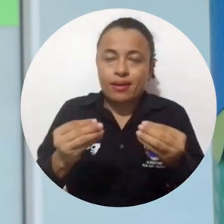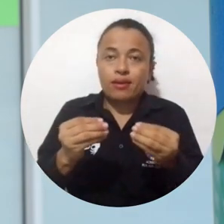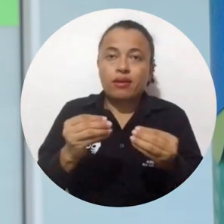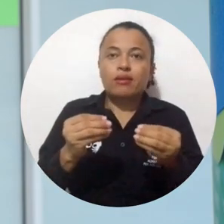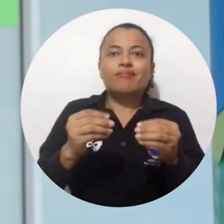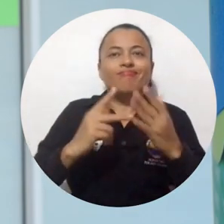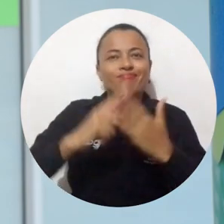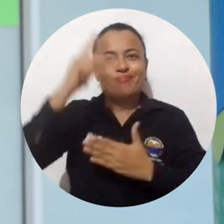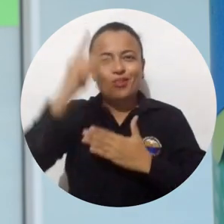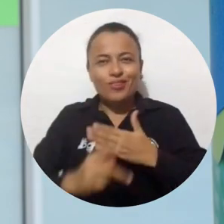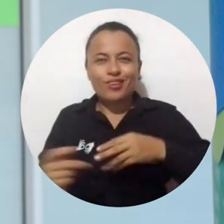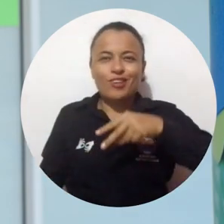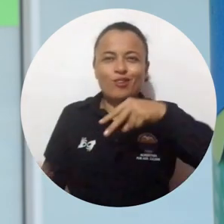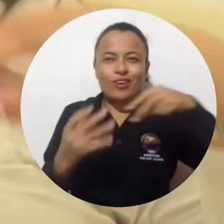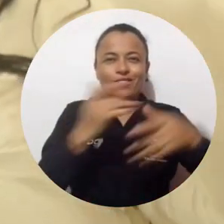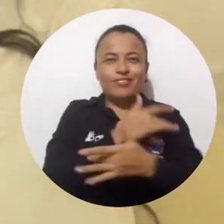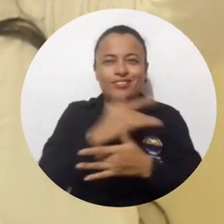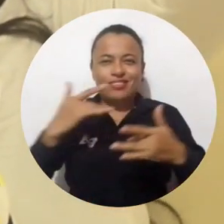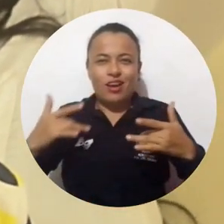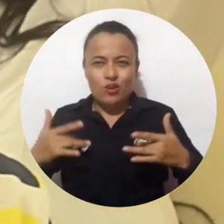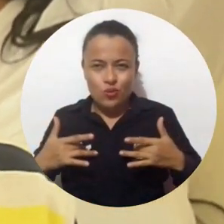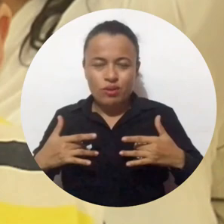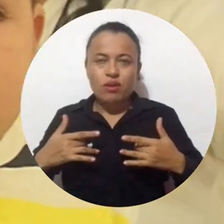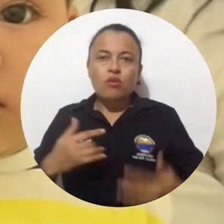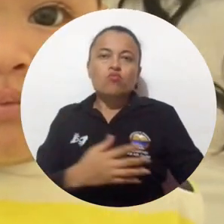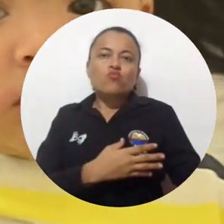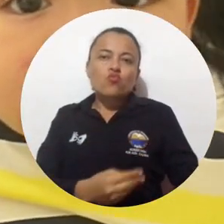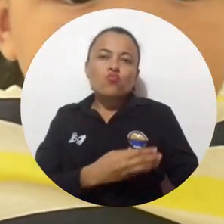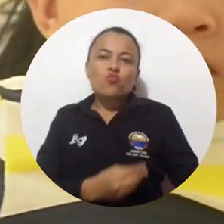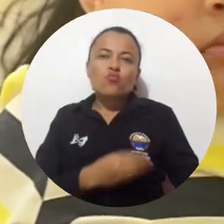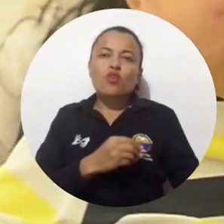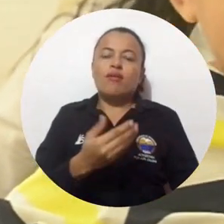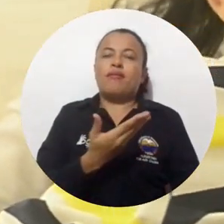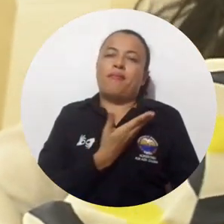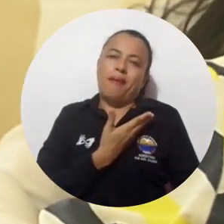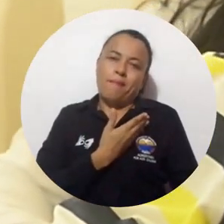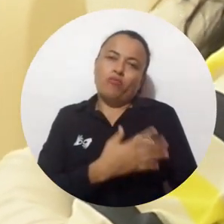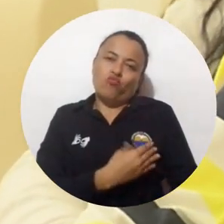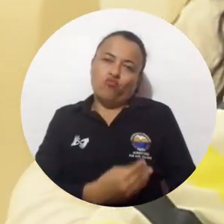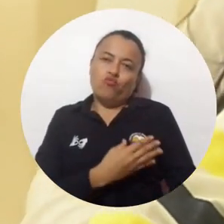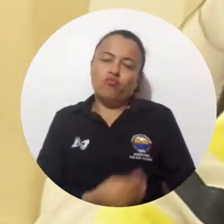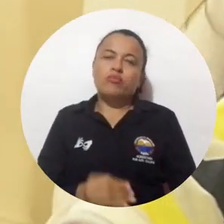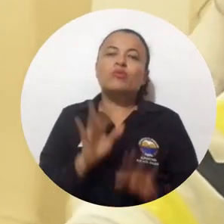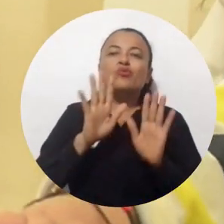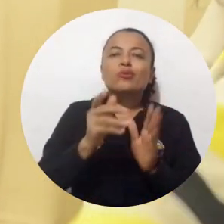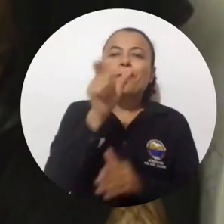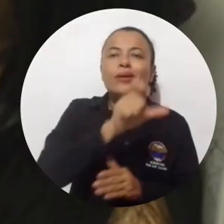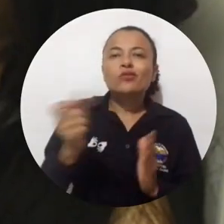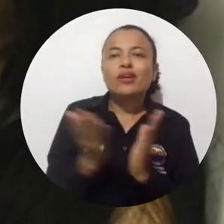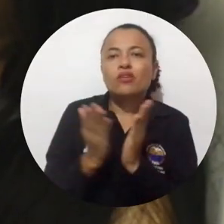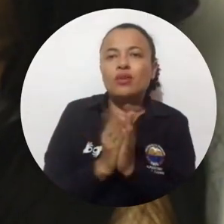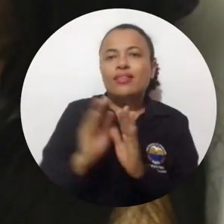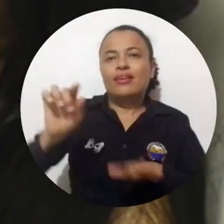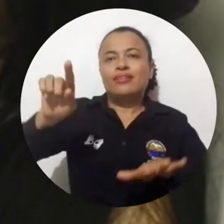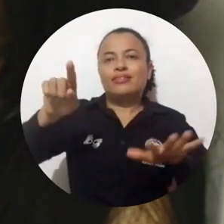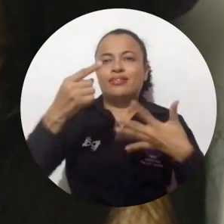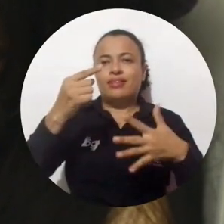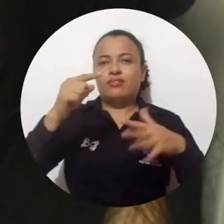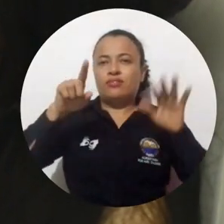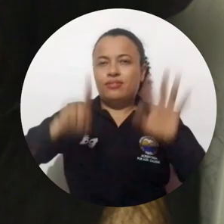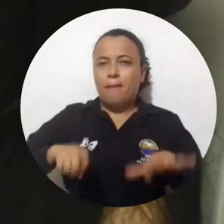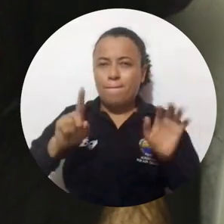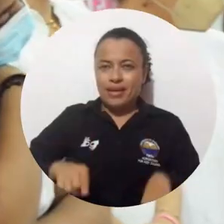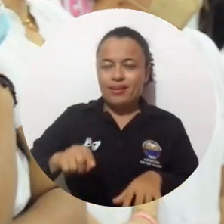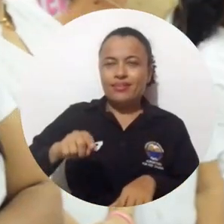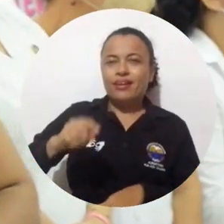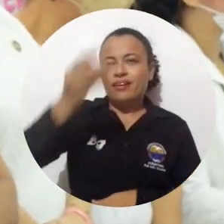espacio para el desarrollo de proyectos de educación y salud en lactancia materna en estudiantes de enfermería materno infantil de sexto semestre para el